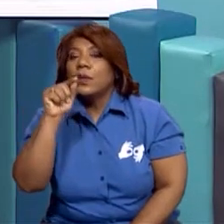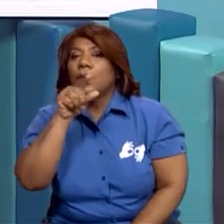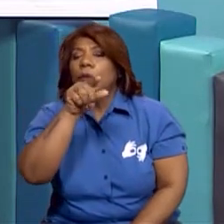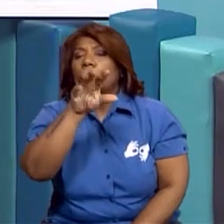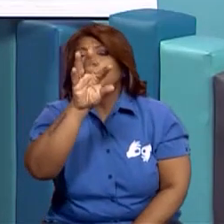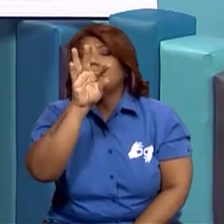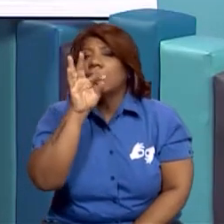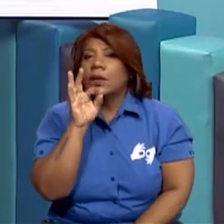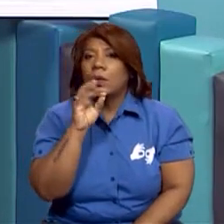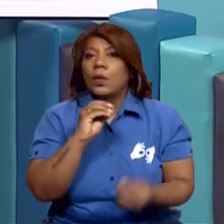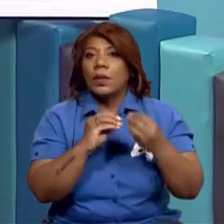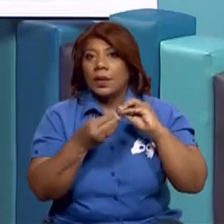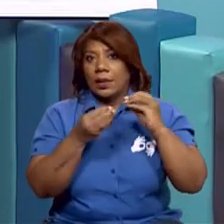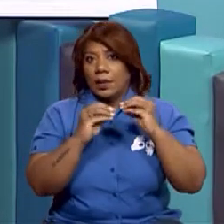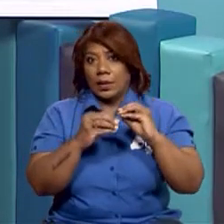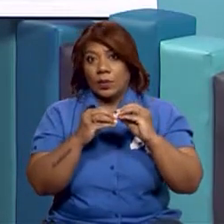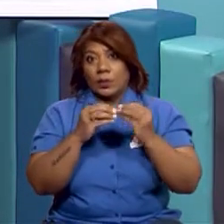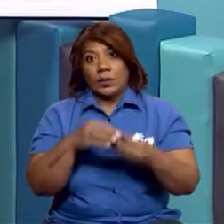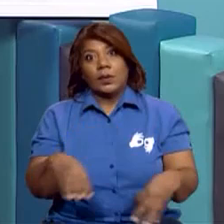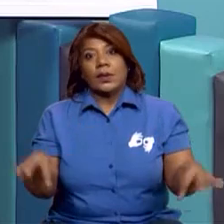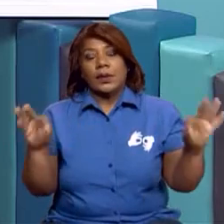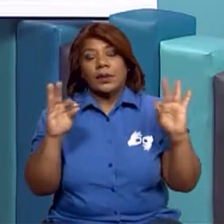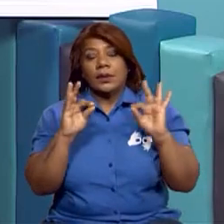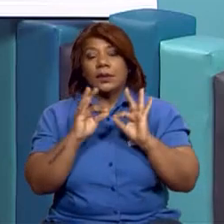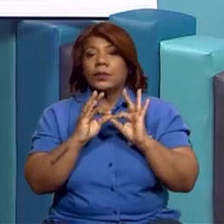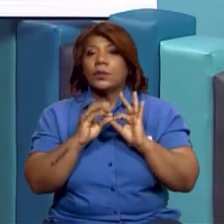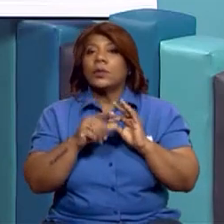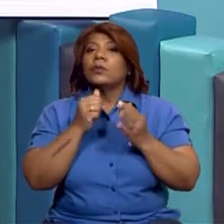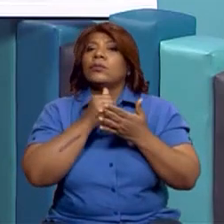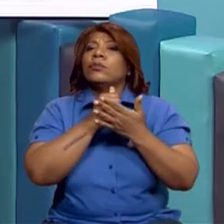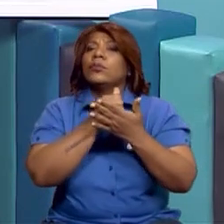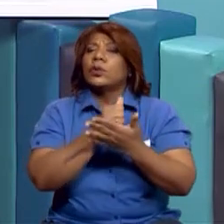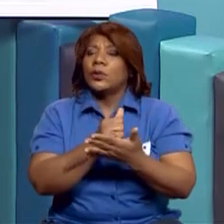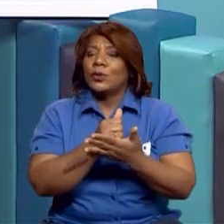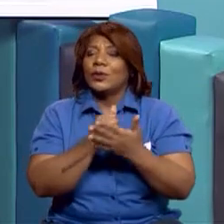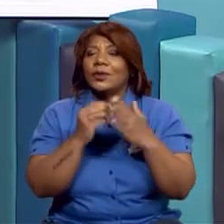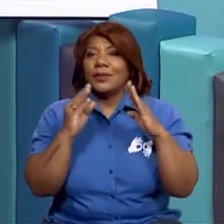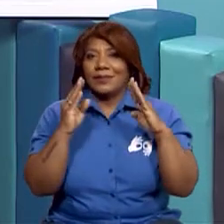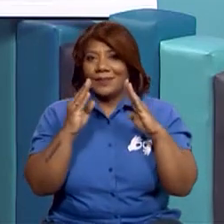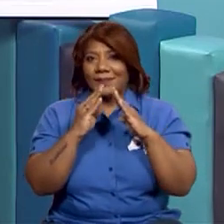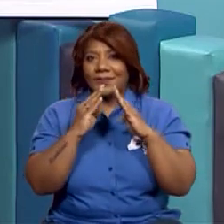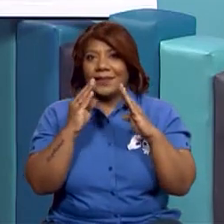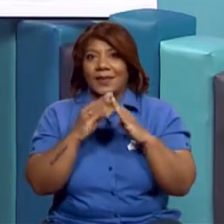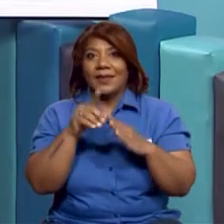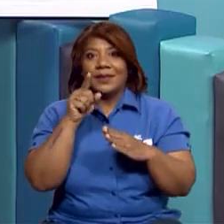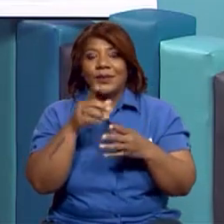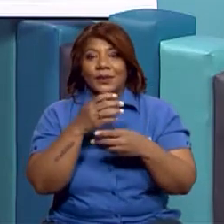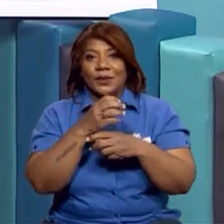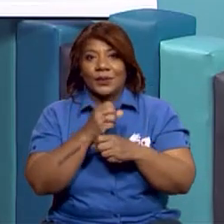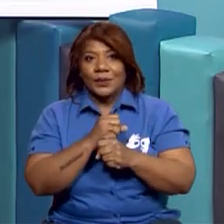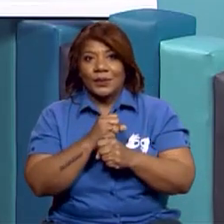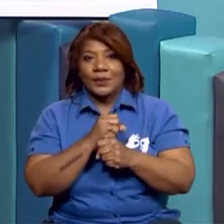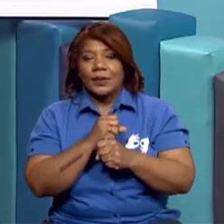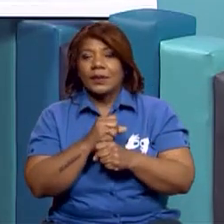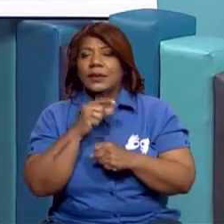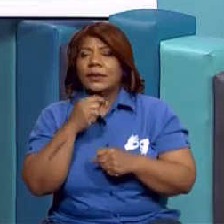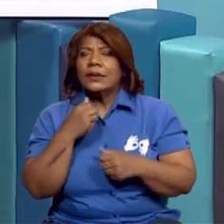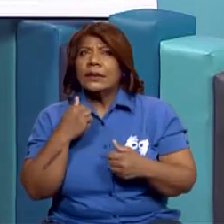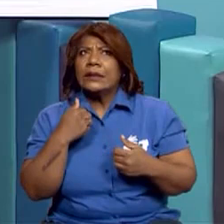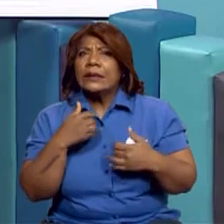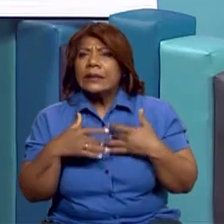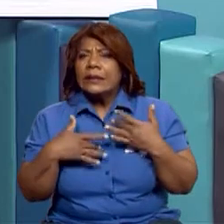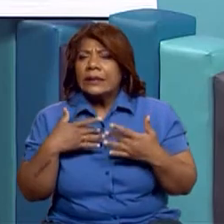apoyo o la dirección quizás de tu maestra o el padre de familia que está contigo, para que lo puedas hacer si se te complica un poquito.